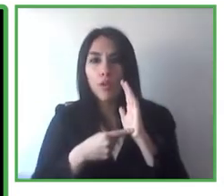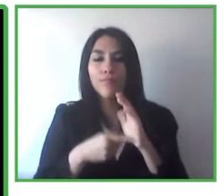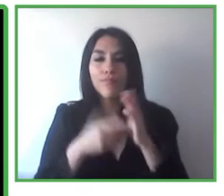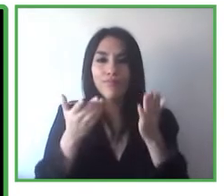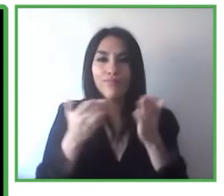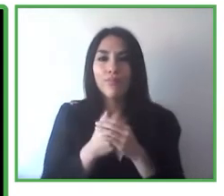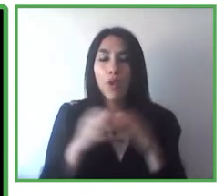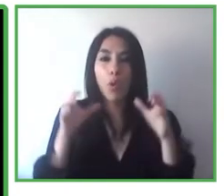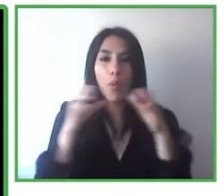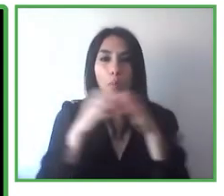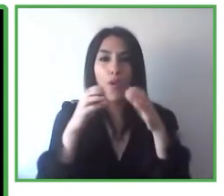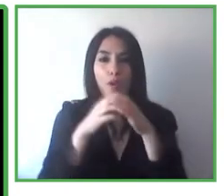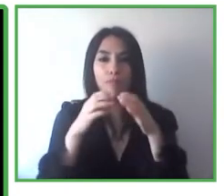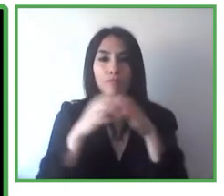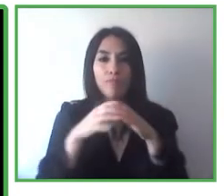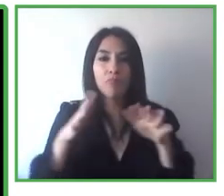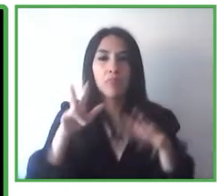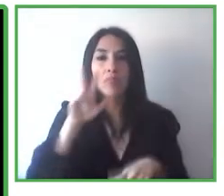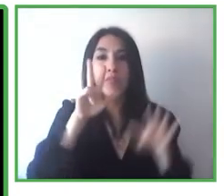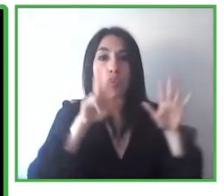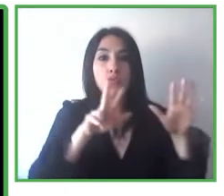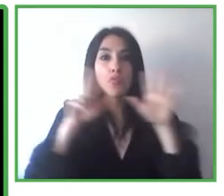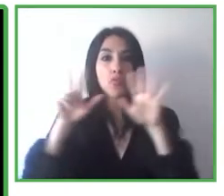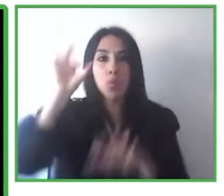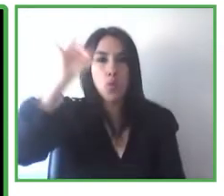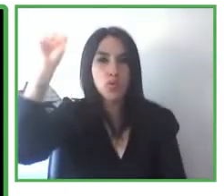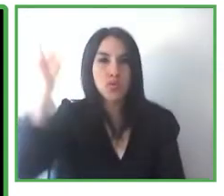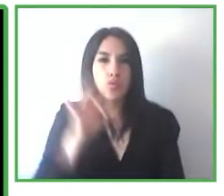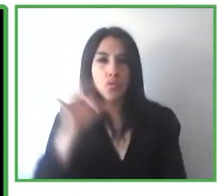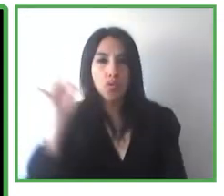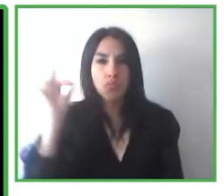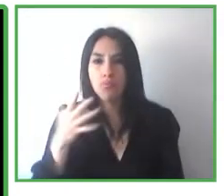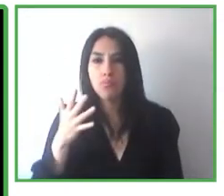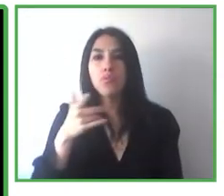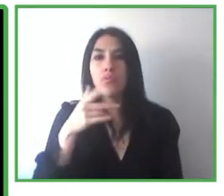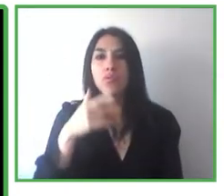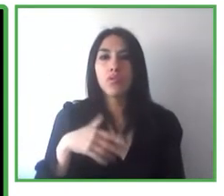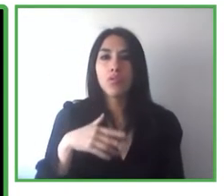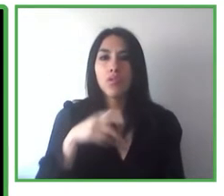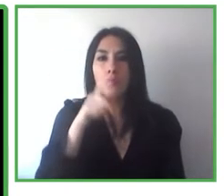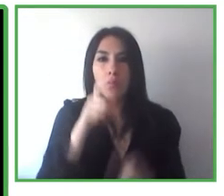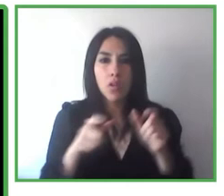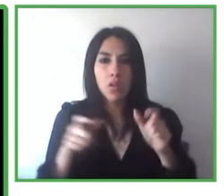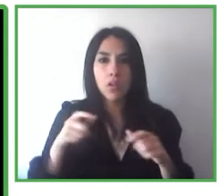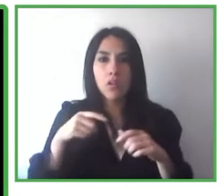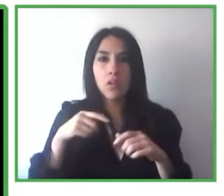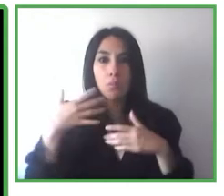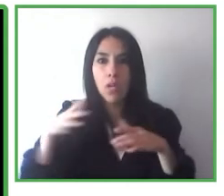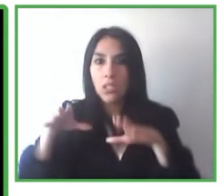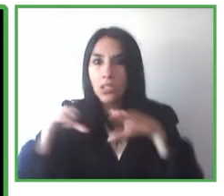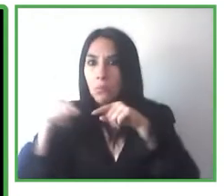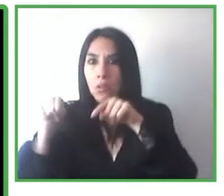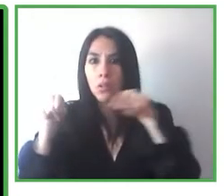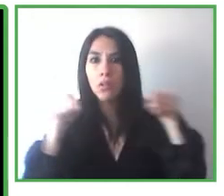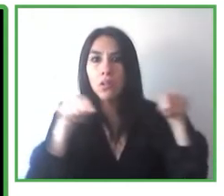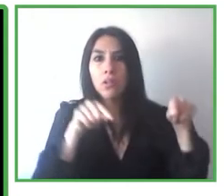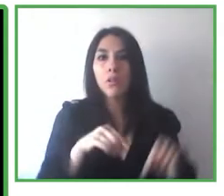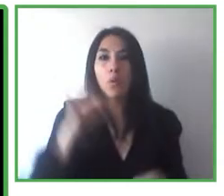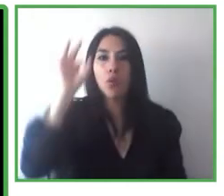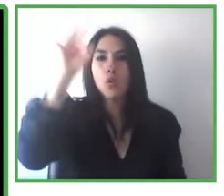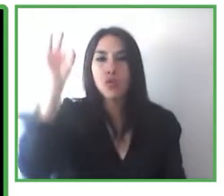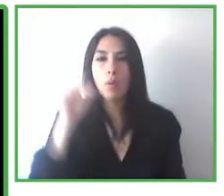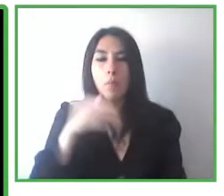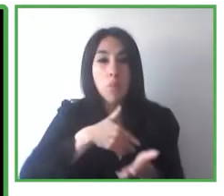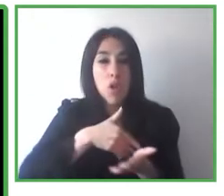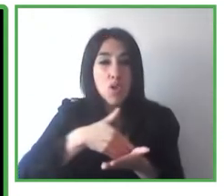usuarios estaban totalmente a favor y el 12% restante muy a favor a día de hoy es una realidad toda la red de transporte público de Barcelona